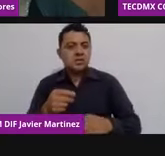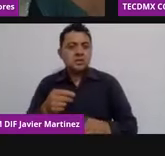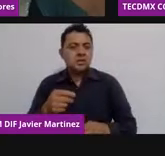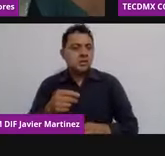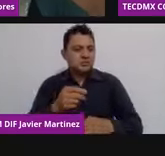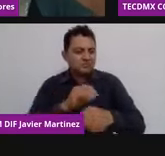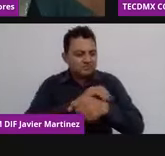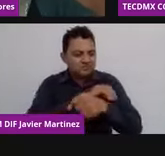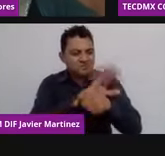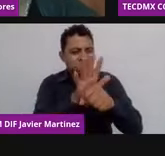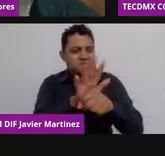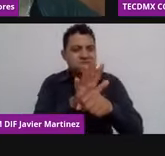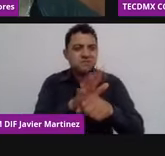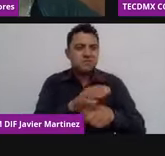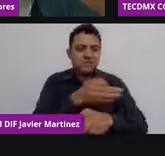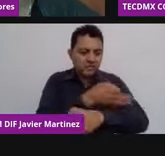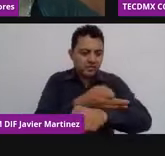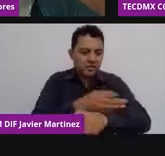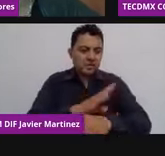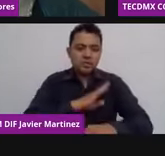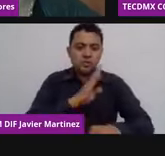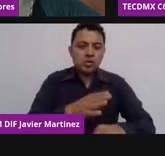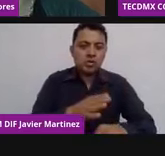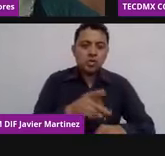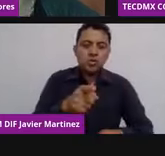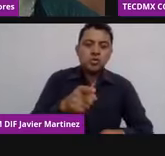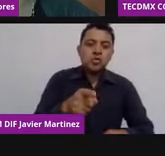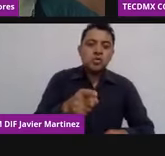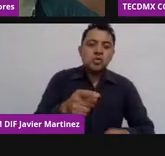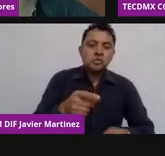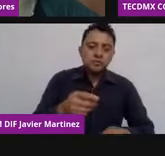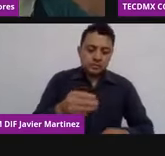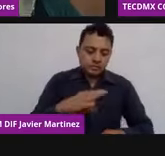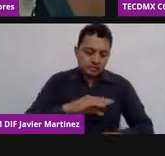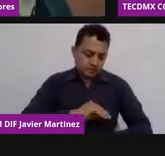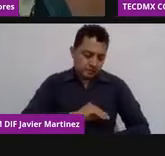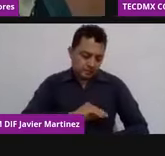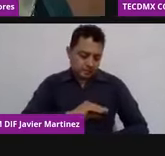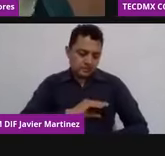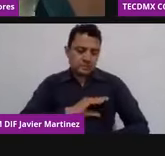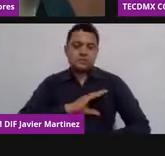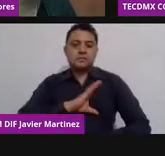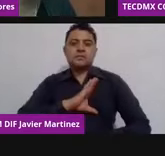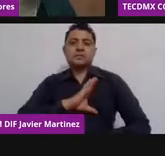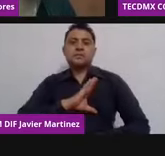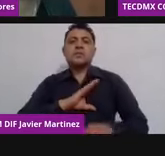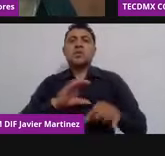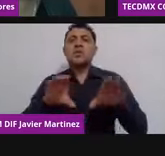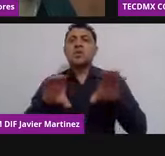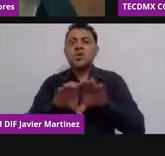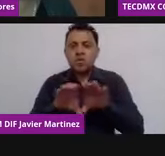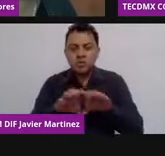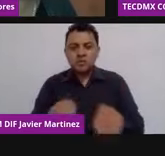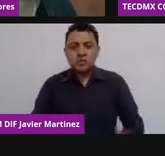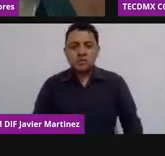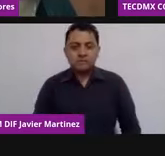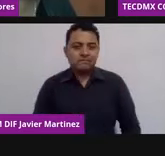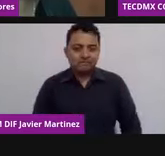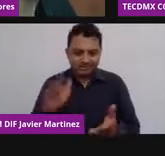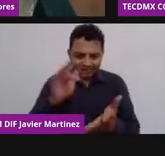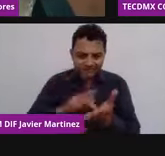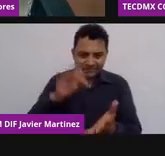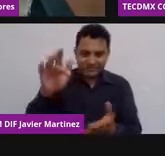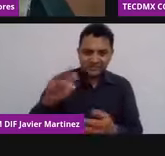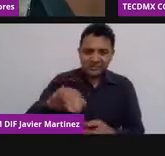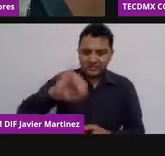Arellano Mendoza directora del Instituto de Formación y Capacitación querido querido Javier muchísimas muchísimas gracias un